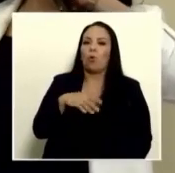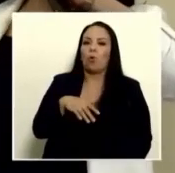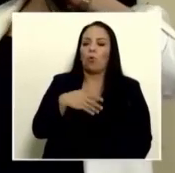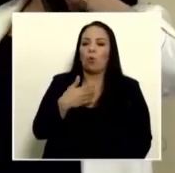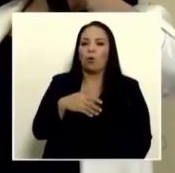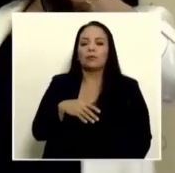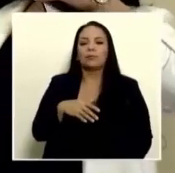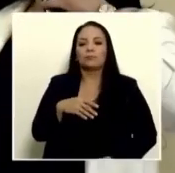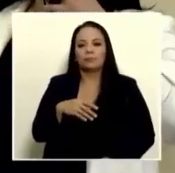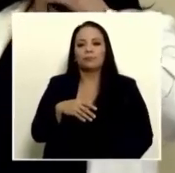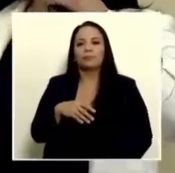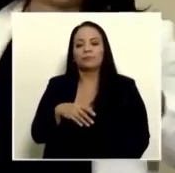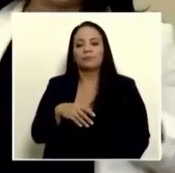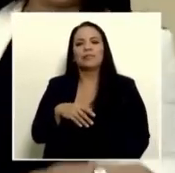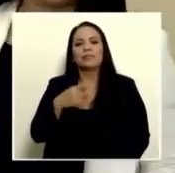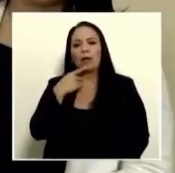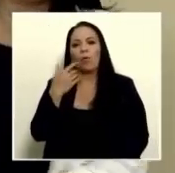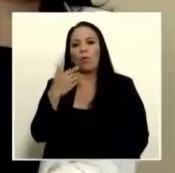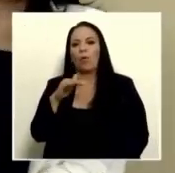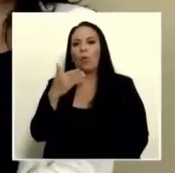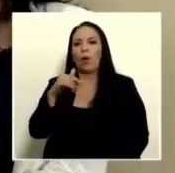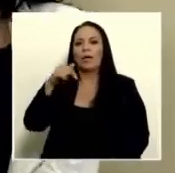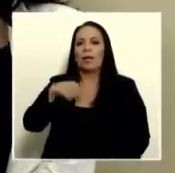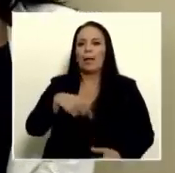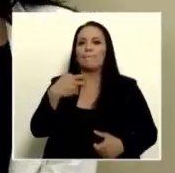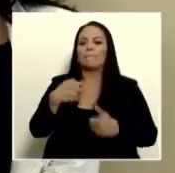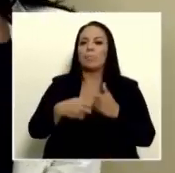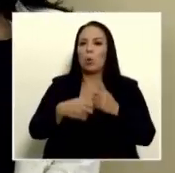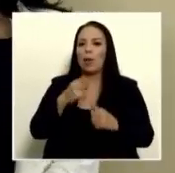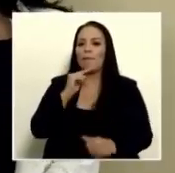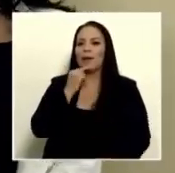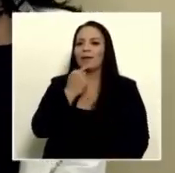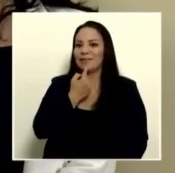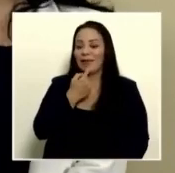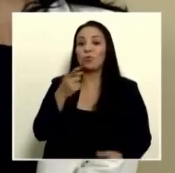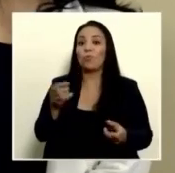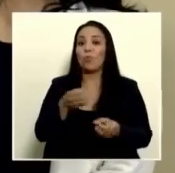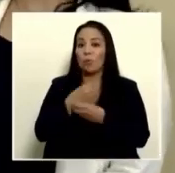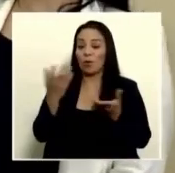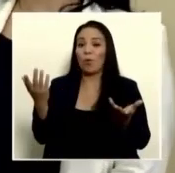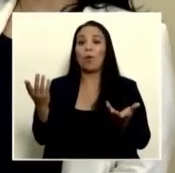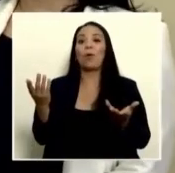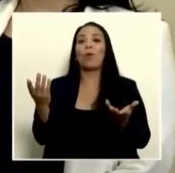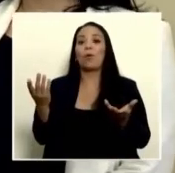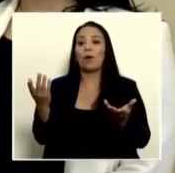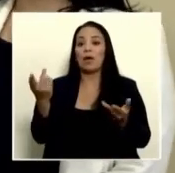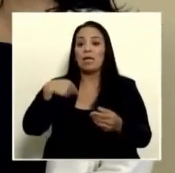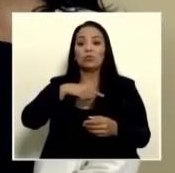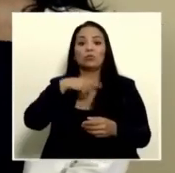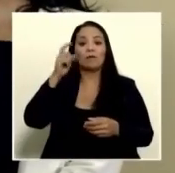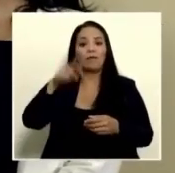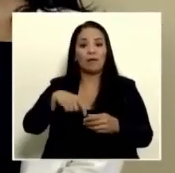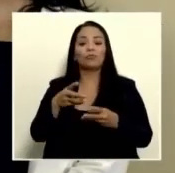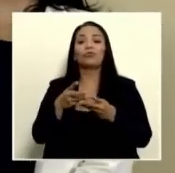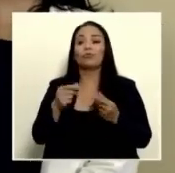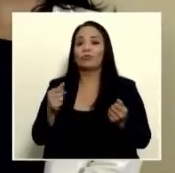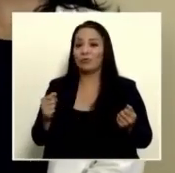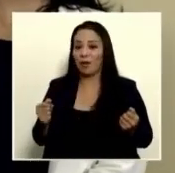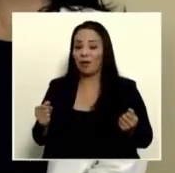dice así pero esa es la traducción aquí tenemos un problema serio y tenemos que ponernos a arreglarlo